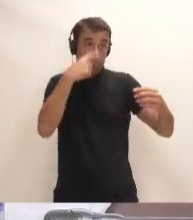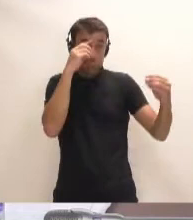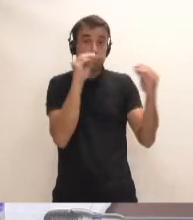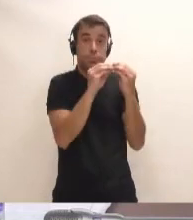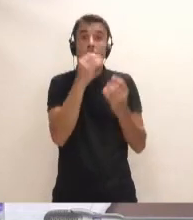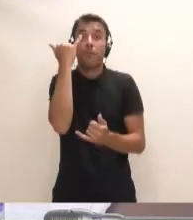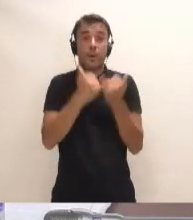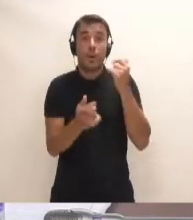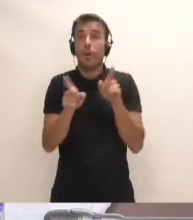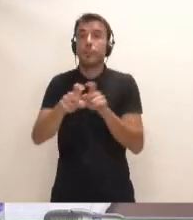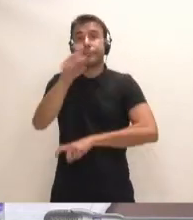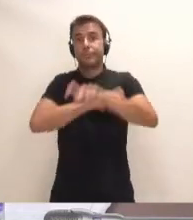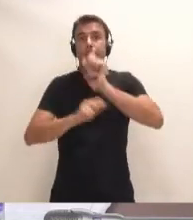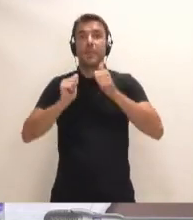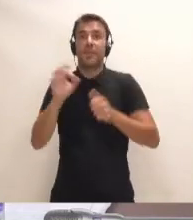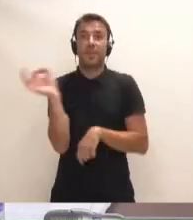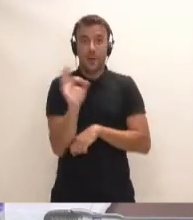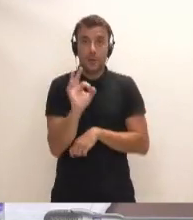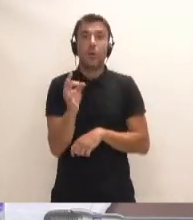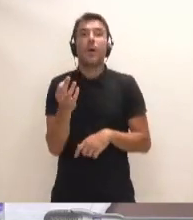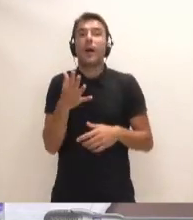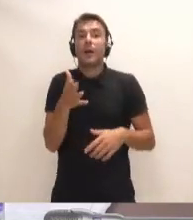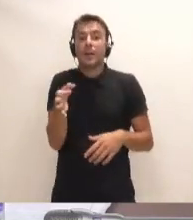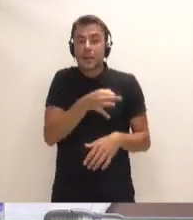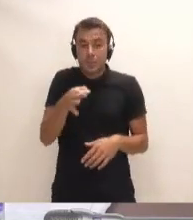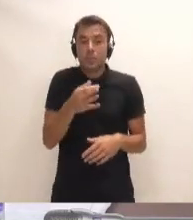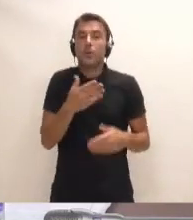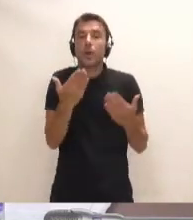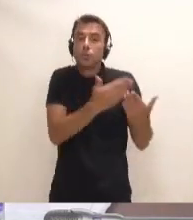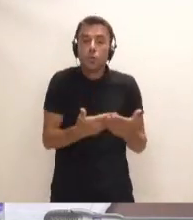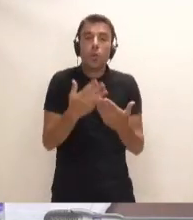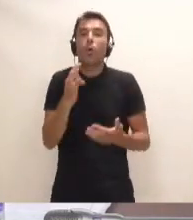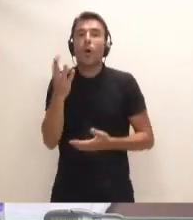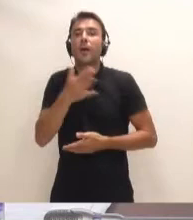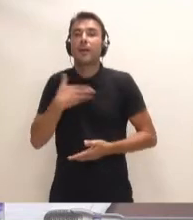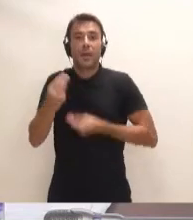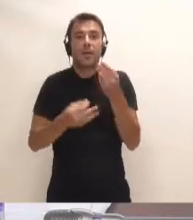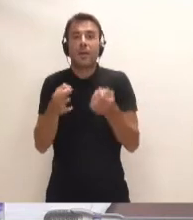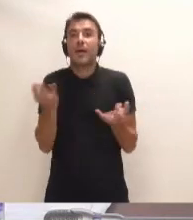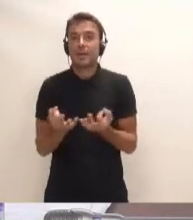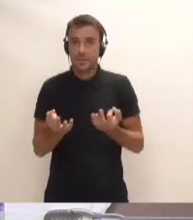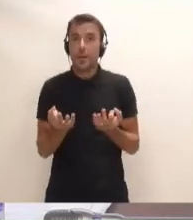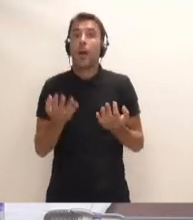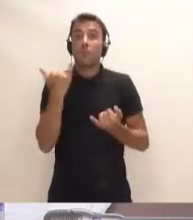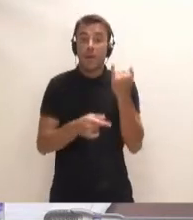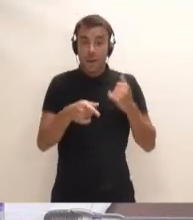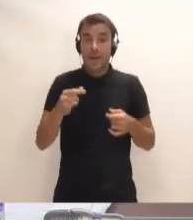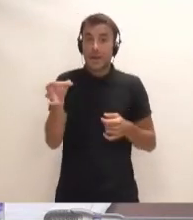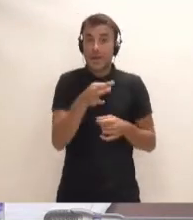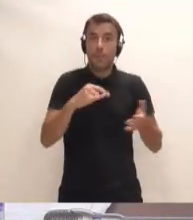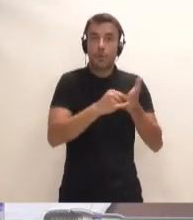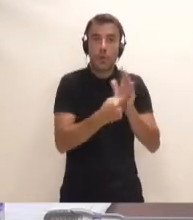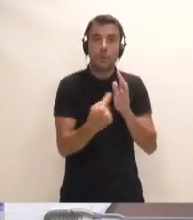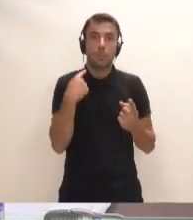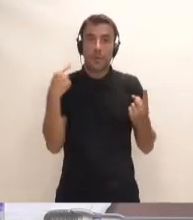estudio de lo que queremos hacer con nuestra isla. Y la realidad es nuestra isla en estos dos últimos años va perdiendo proyectos importantes y nos va